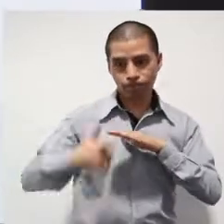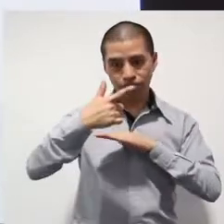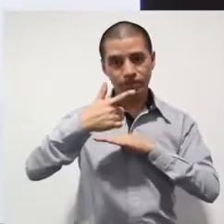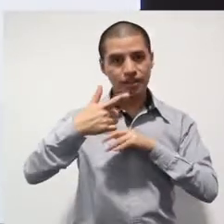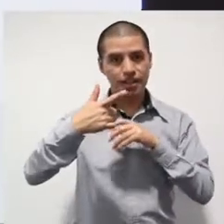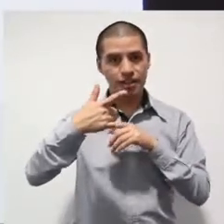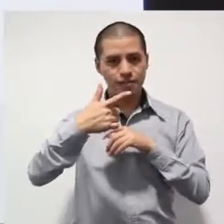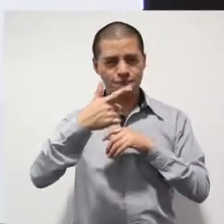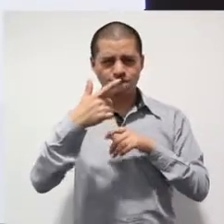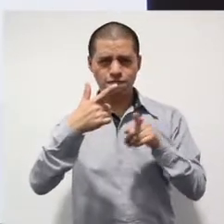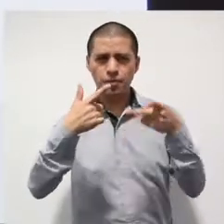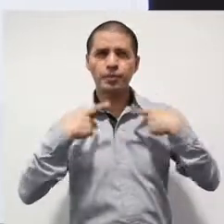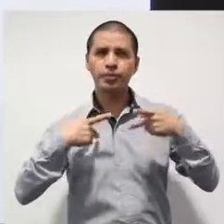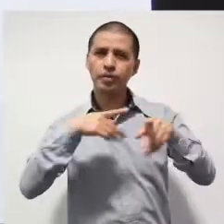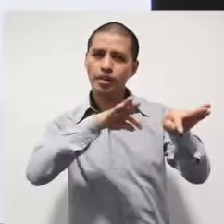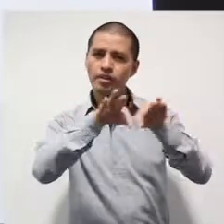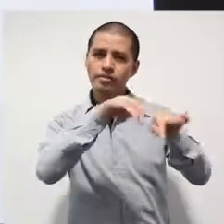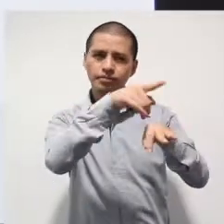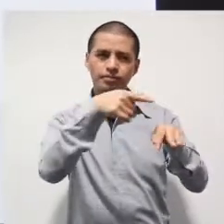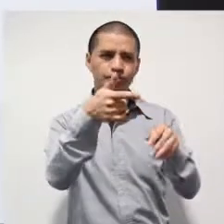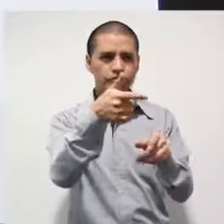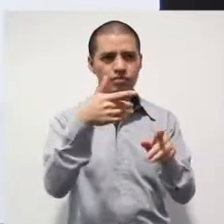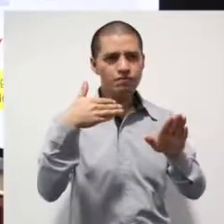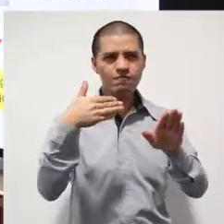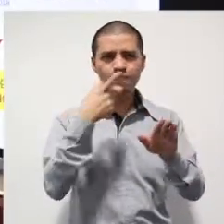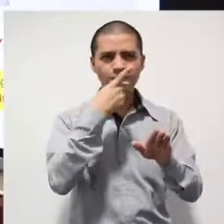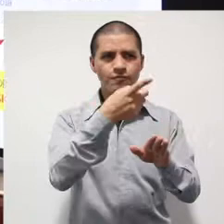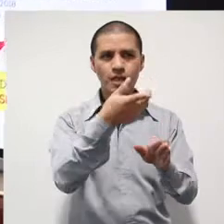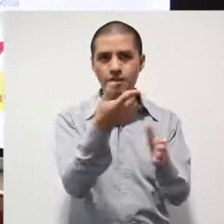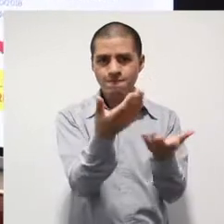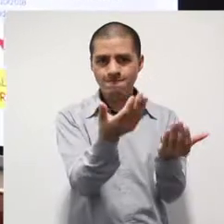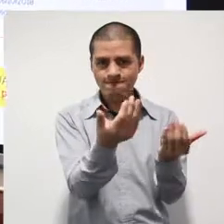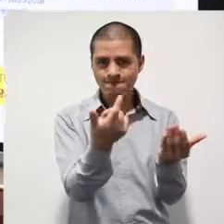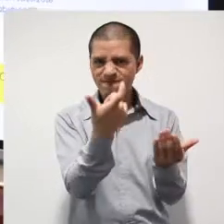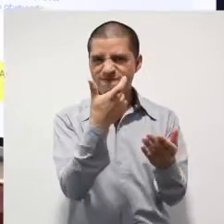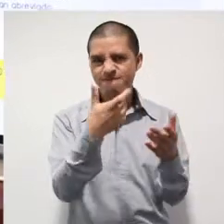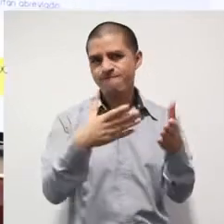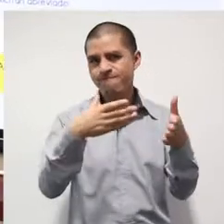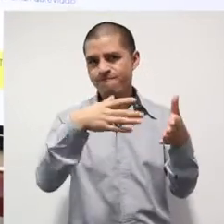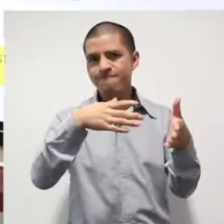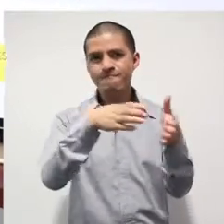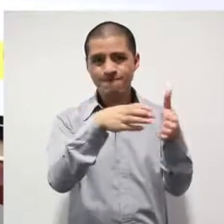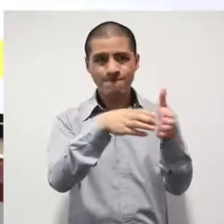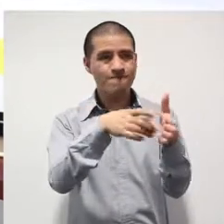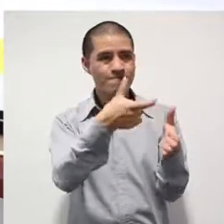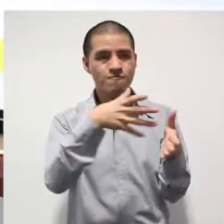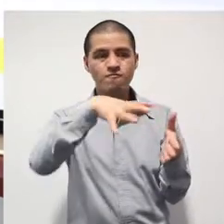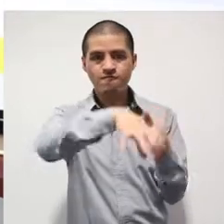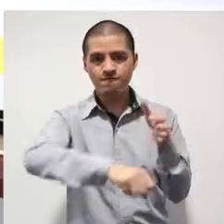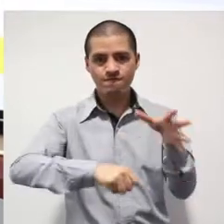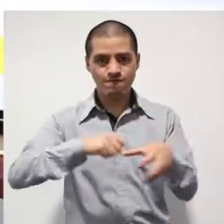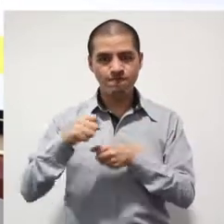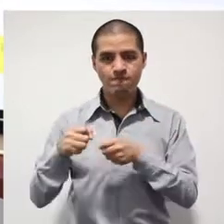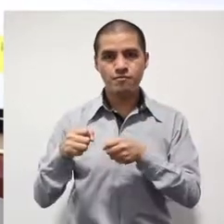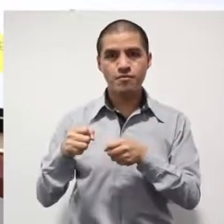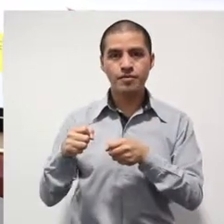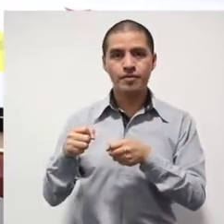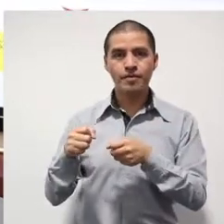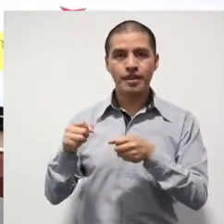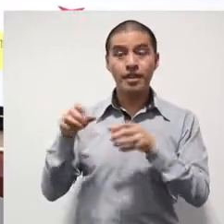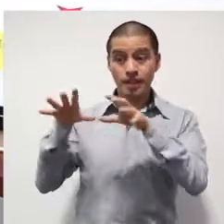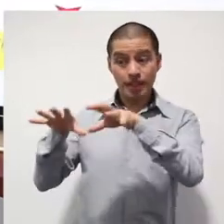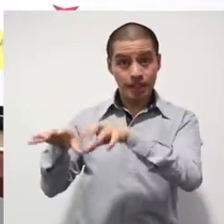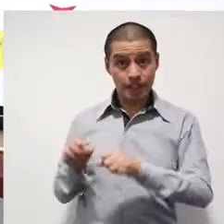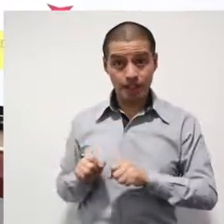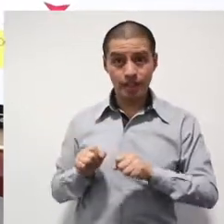pistola, amenaza a los empleados y se apodera del dinero de las cajas. Criterio del juzgador.